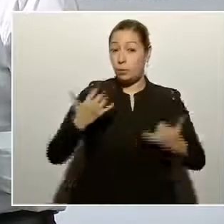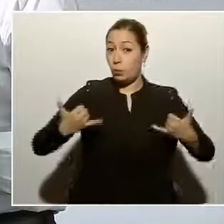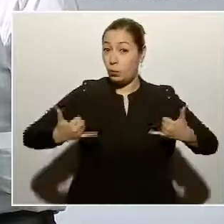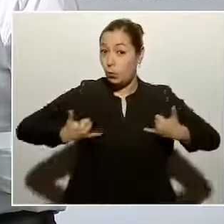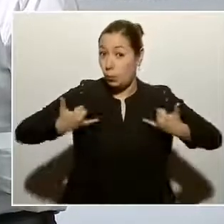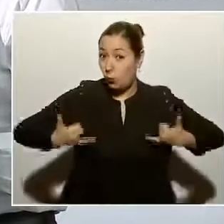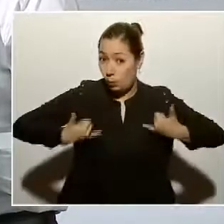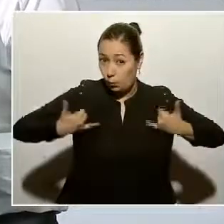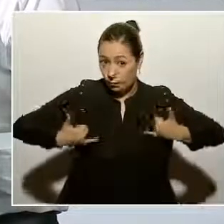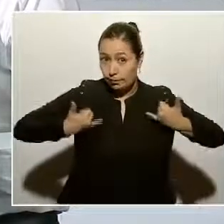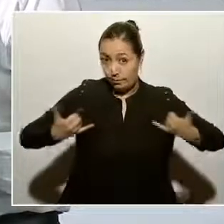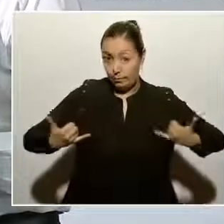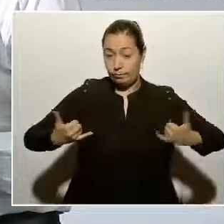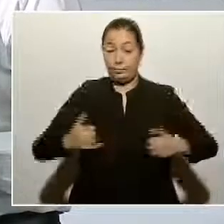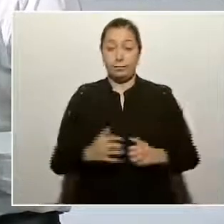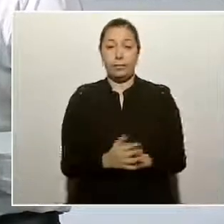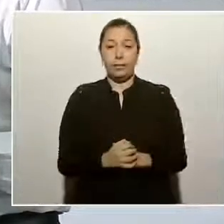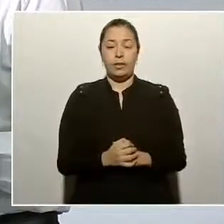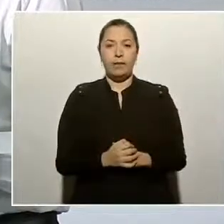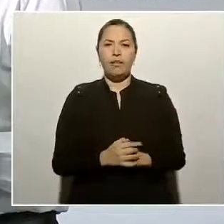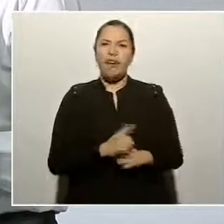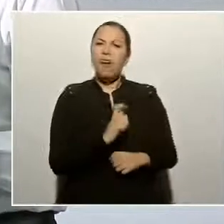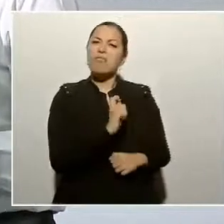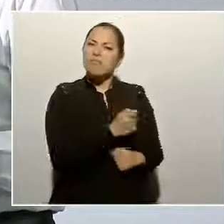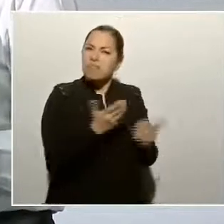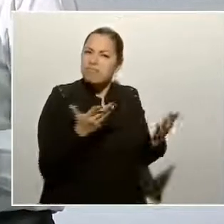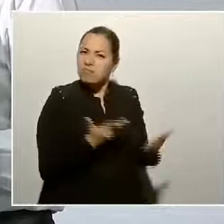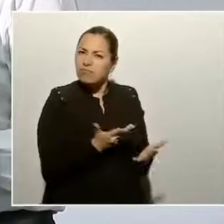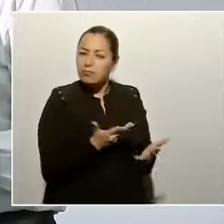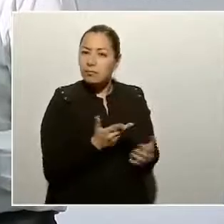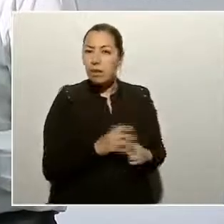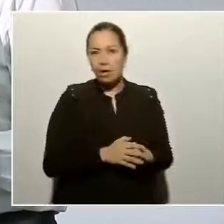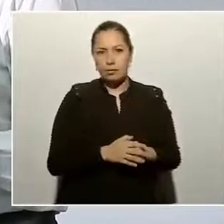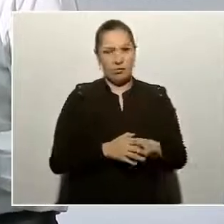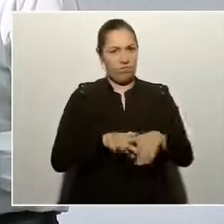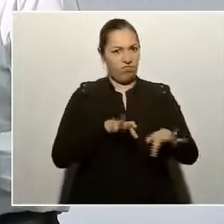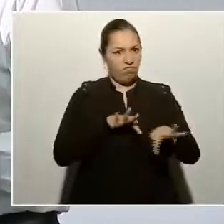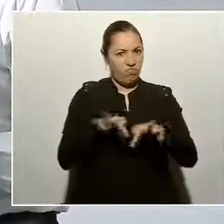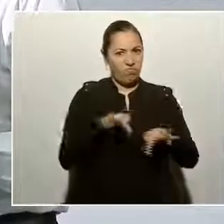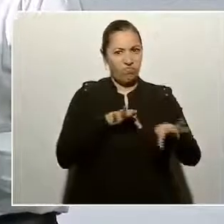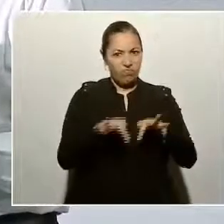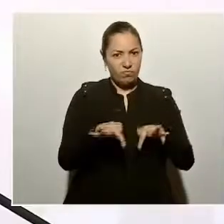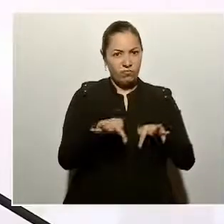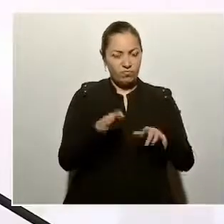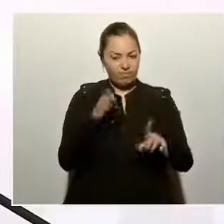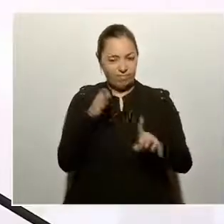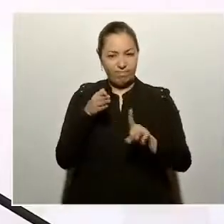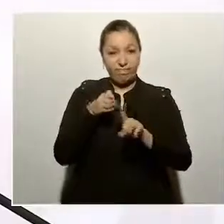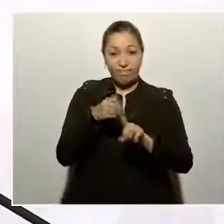que están trabajando de aprendices.